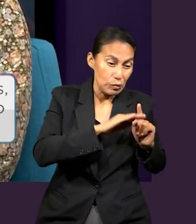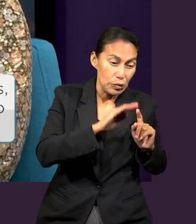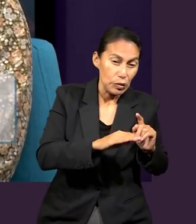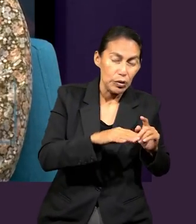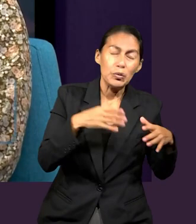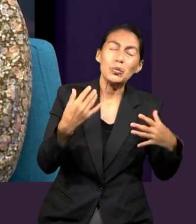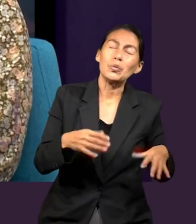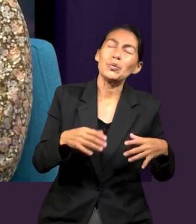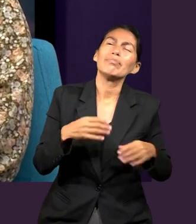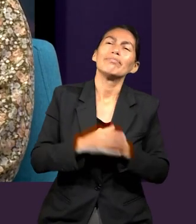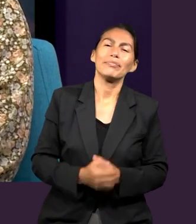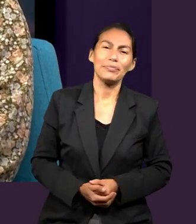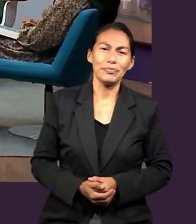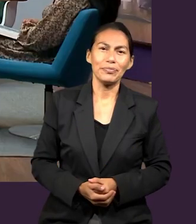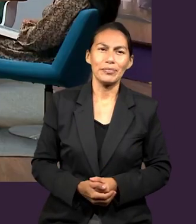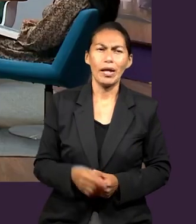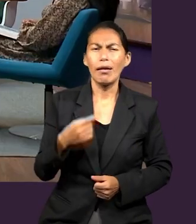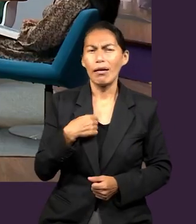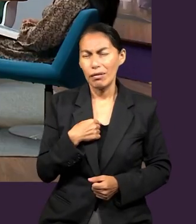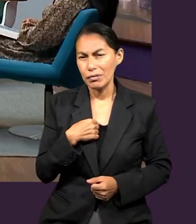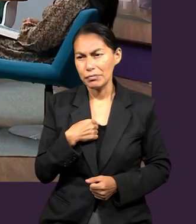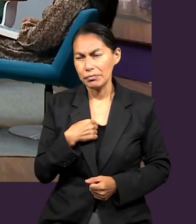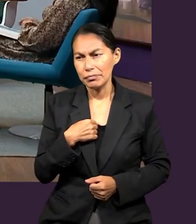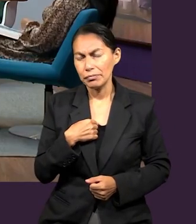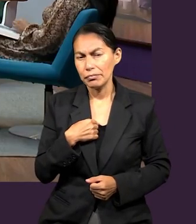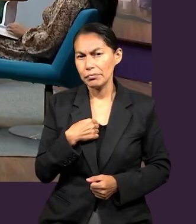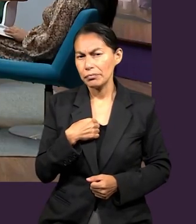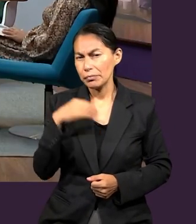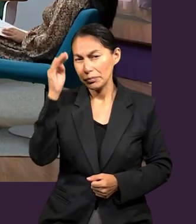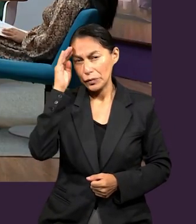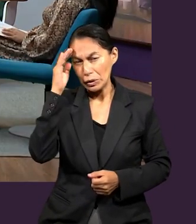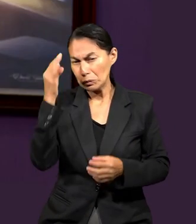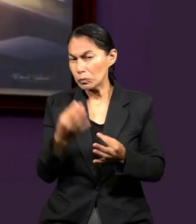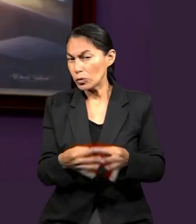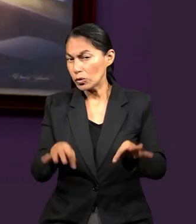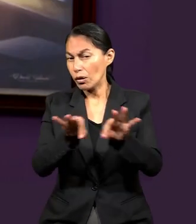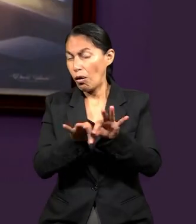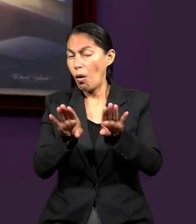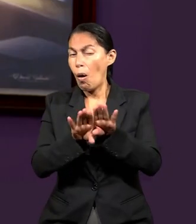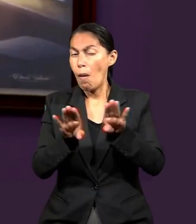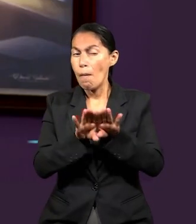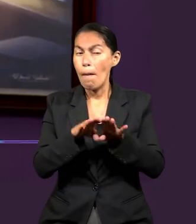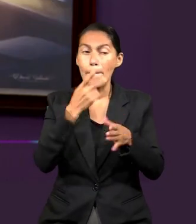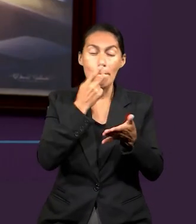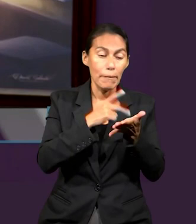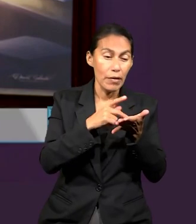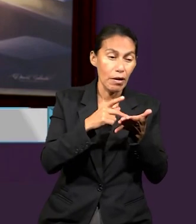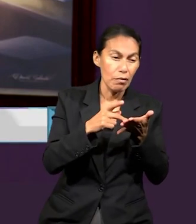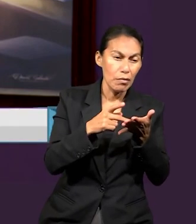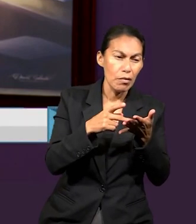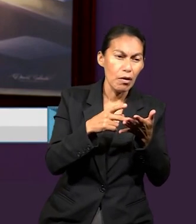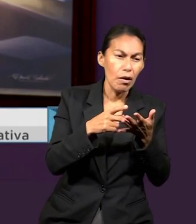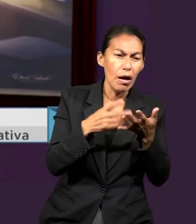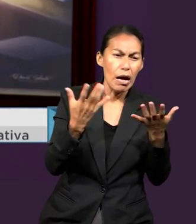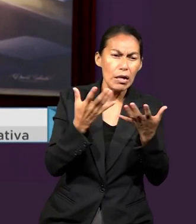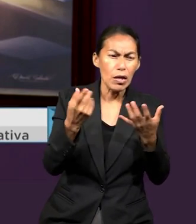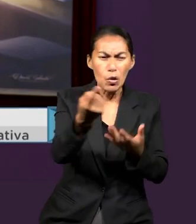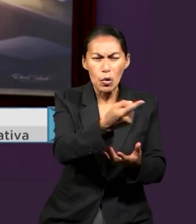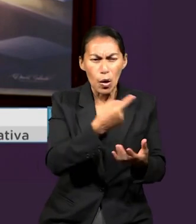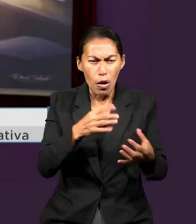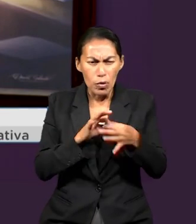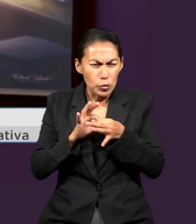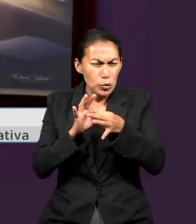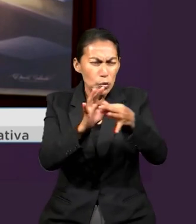del sacrificio de Cristo. A mí me llama mucho la atención cómo Pablo procura la unidad en la